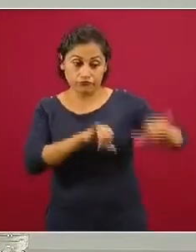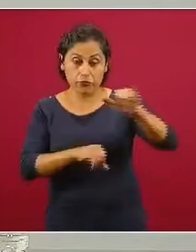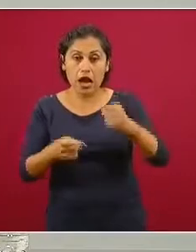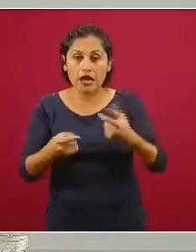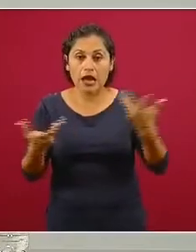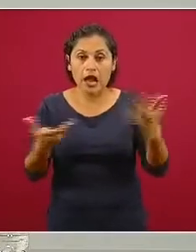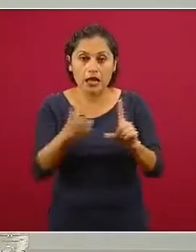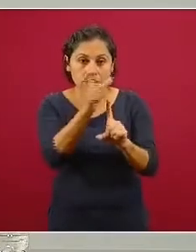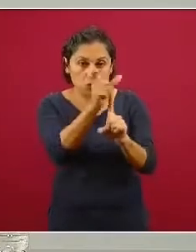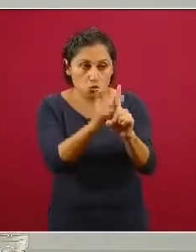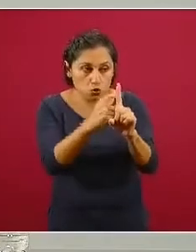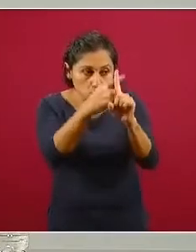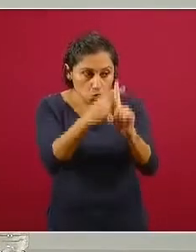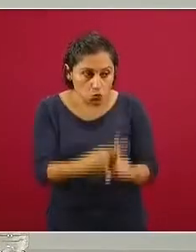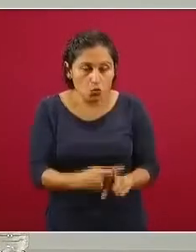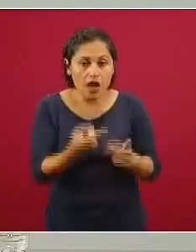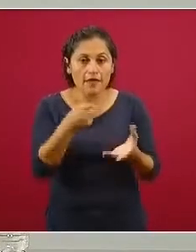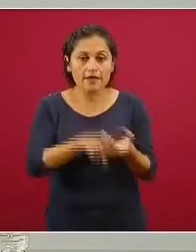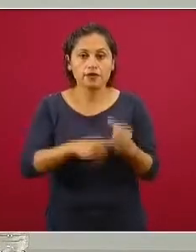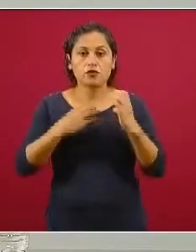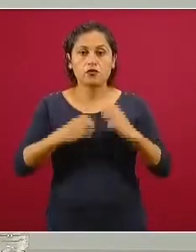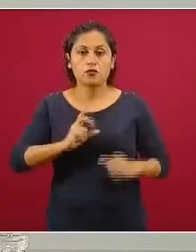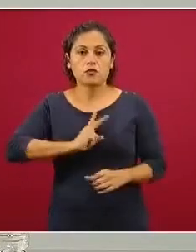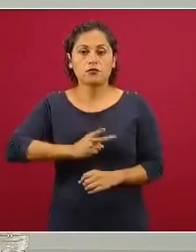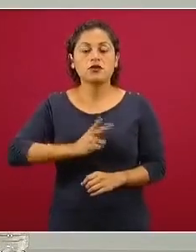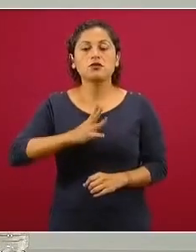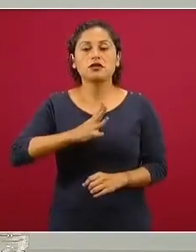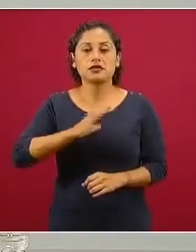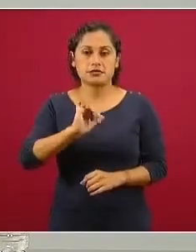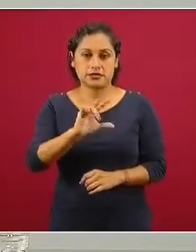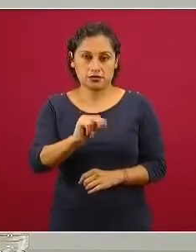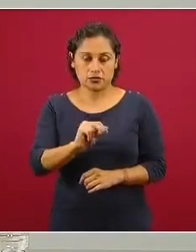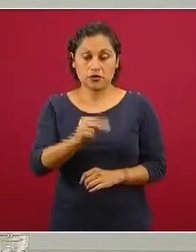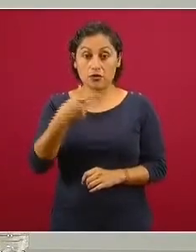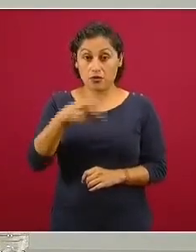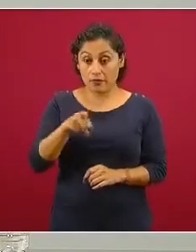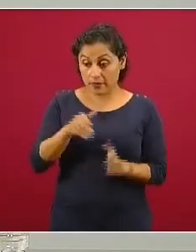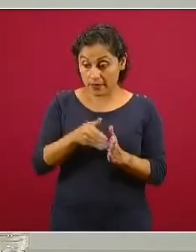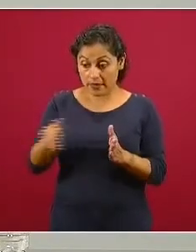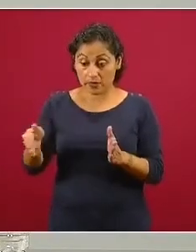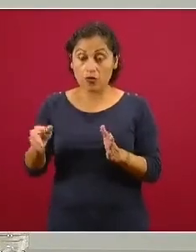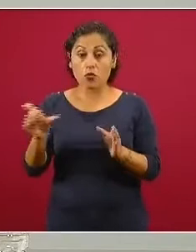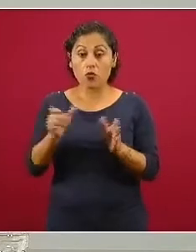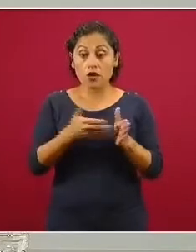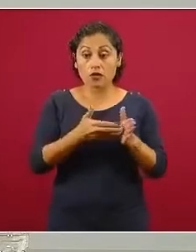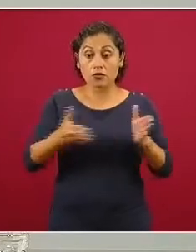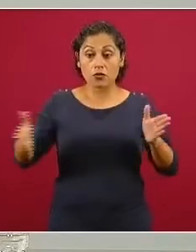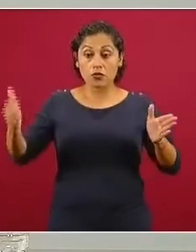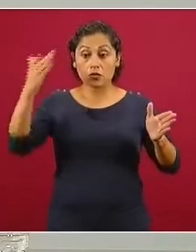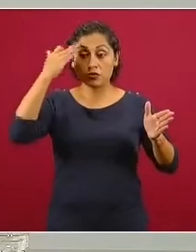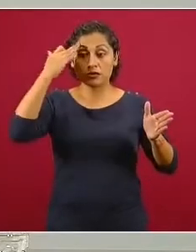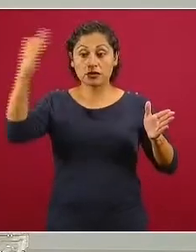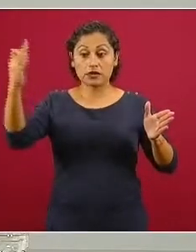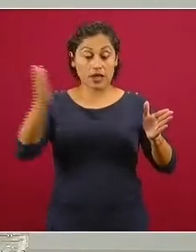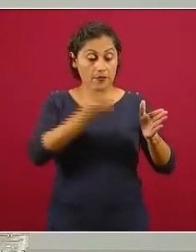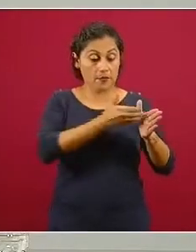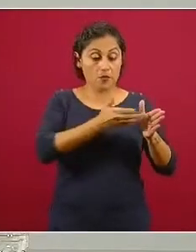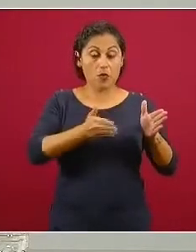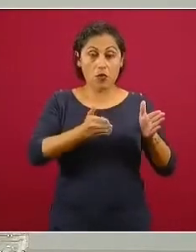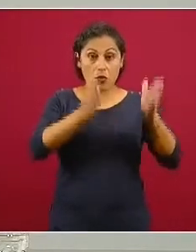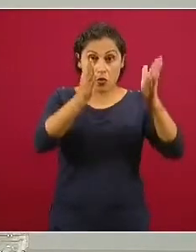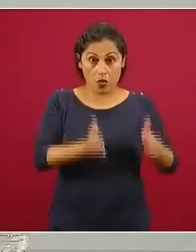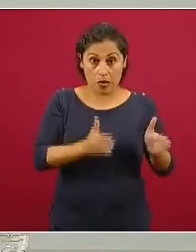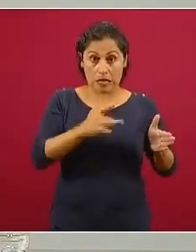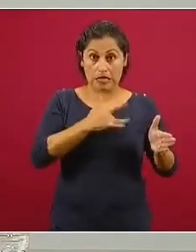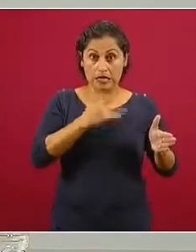Entonces, en este caso, no tuvimos una prueba de PCR en la primera… en el primer cuadro